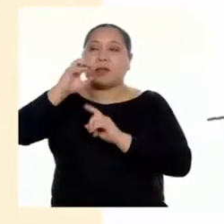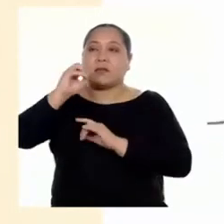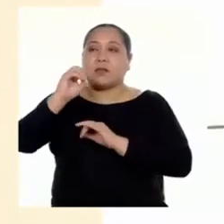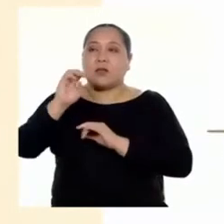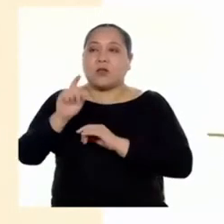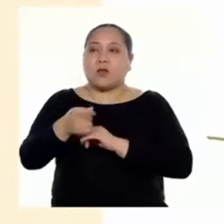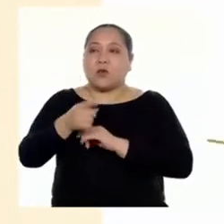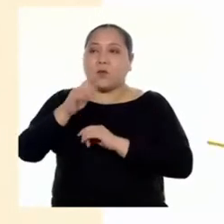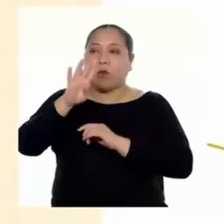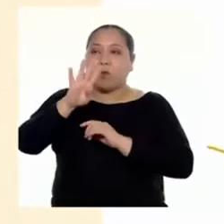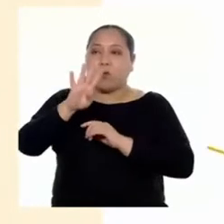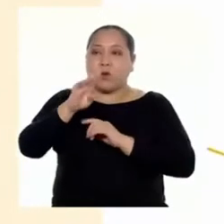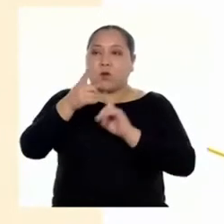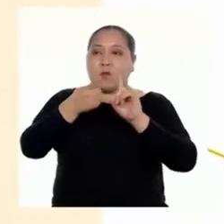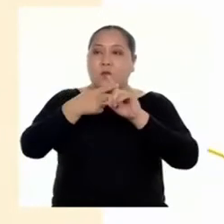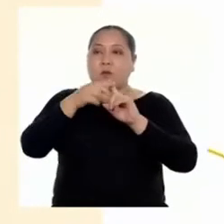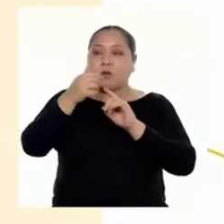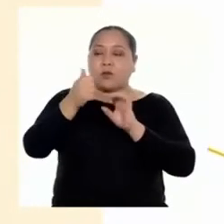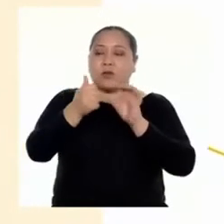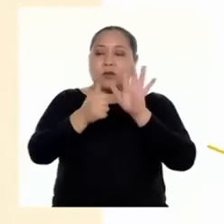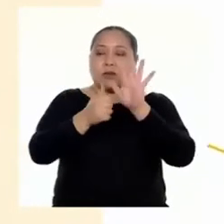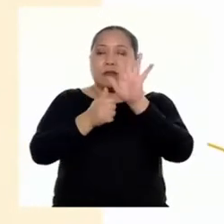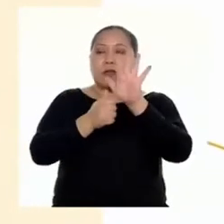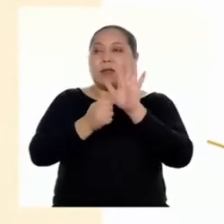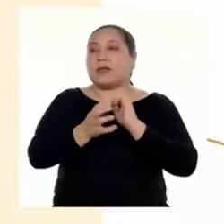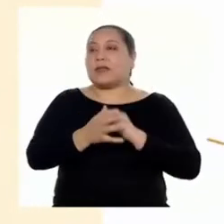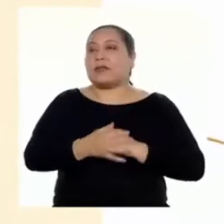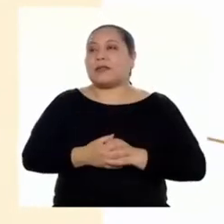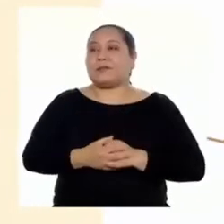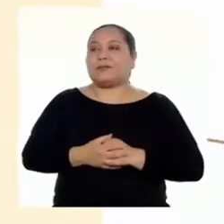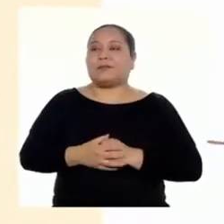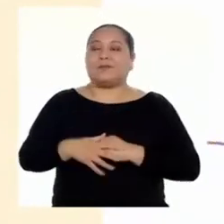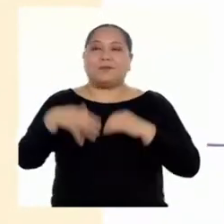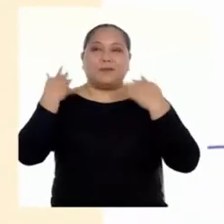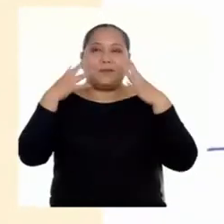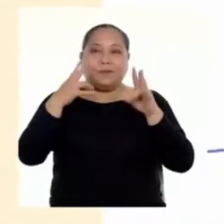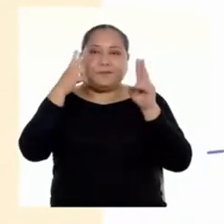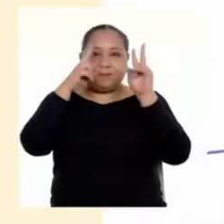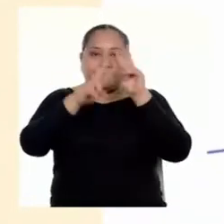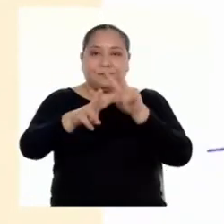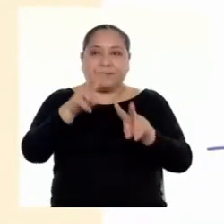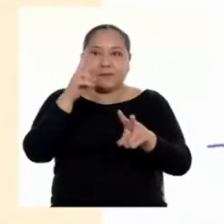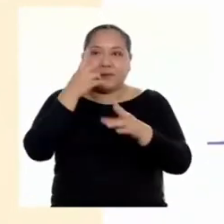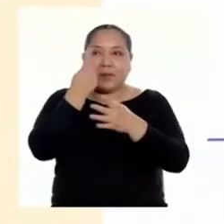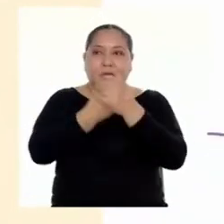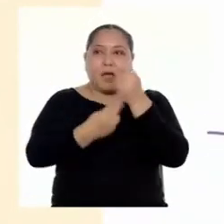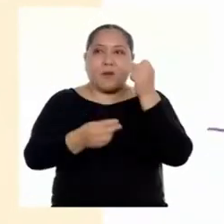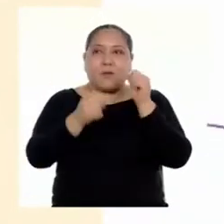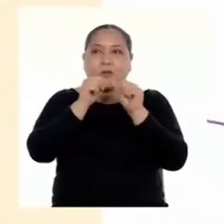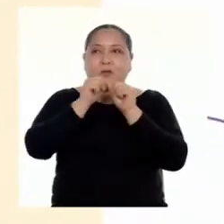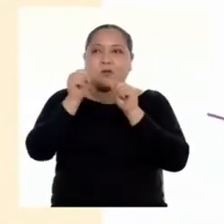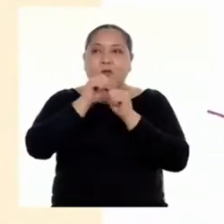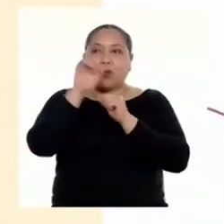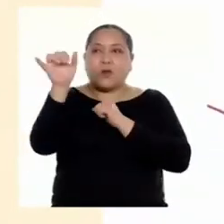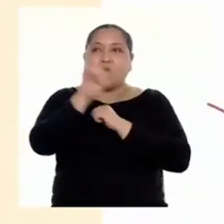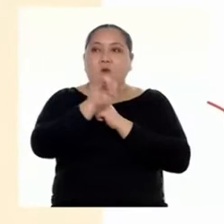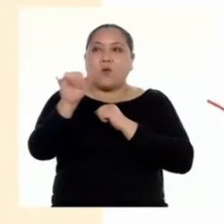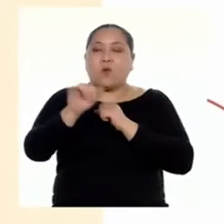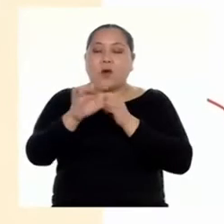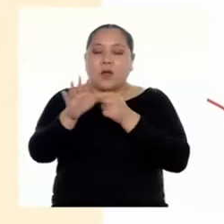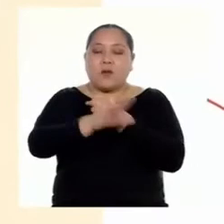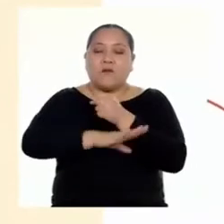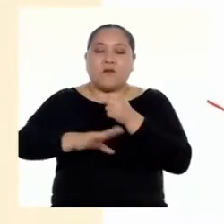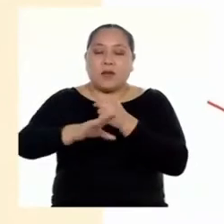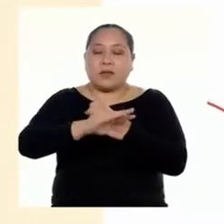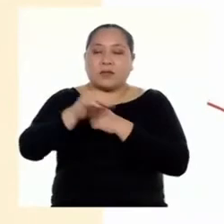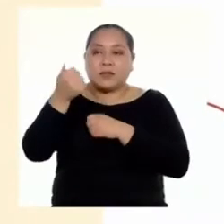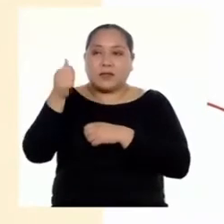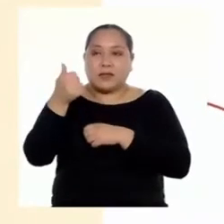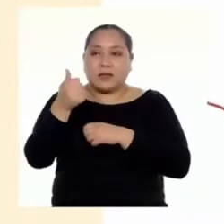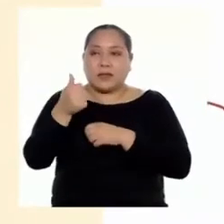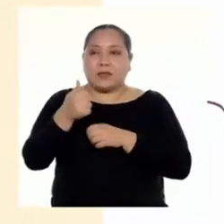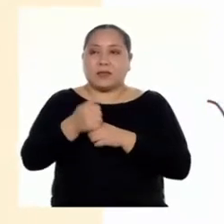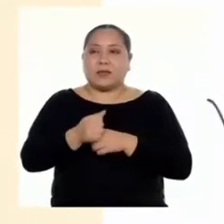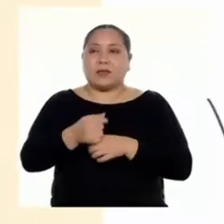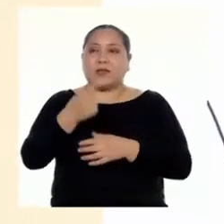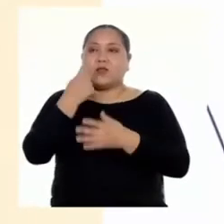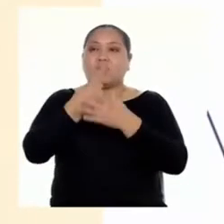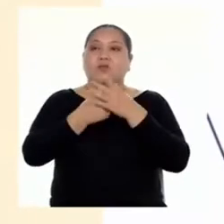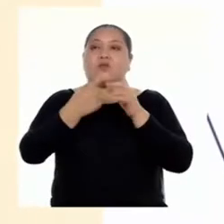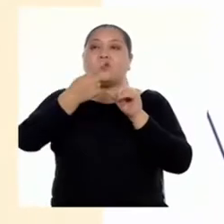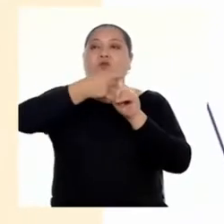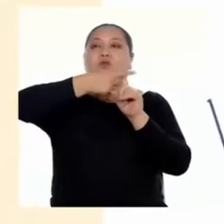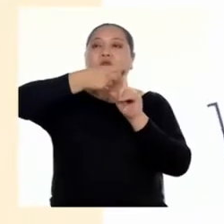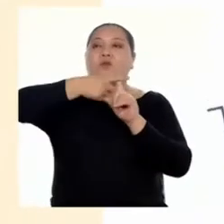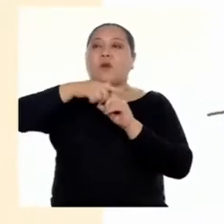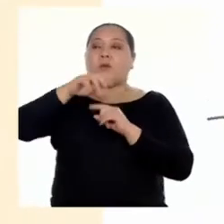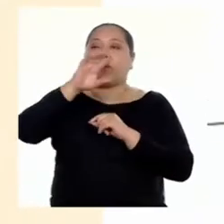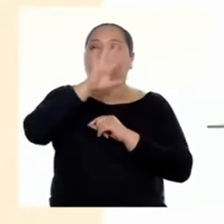0,4 por 10 elevado a la quinta. Y ya que ambos números tienen la misma potencia de base 10, sumamos los